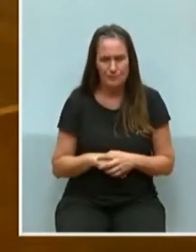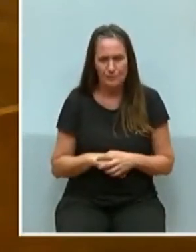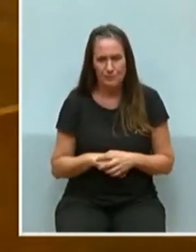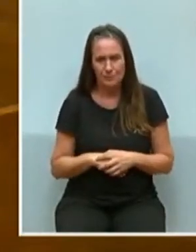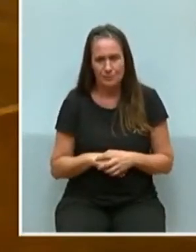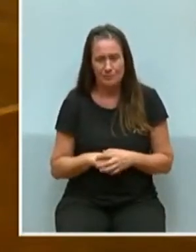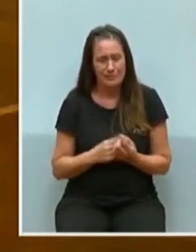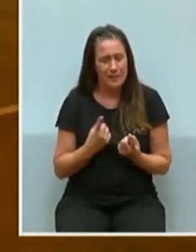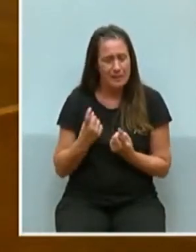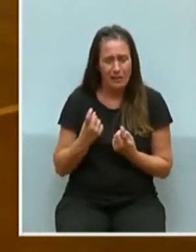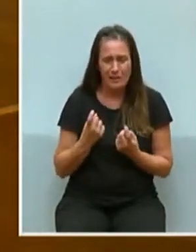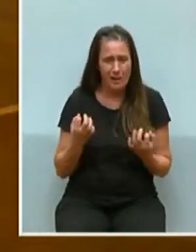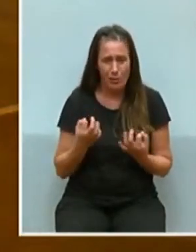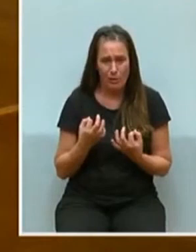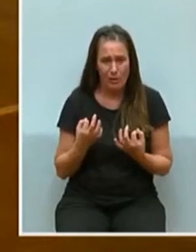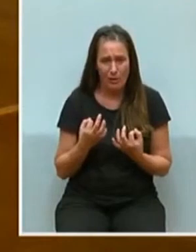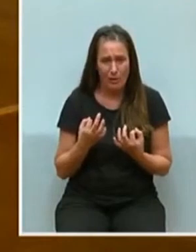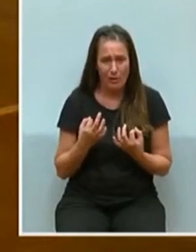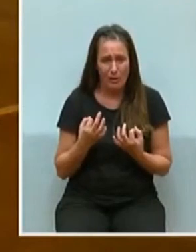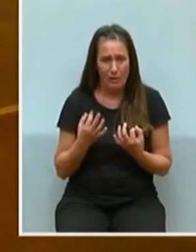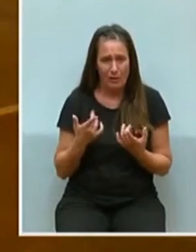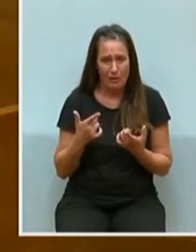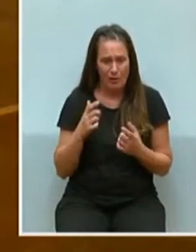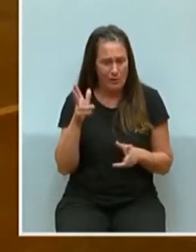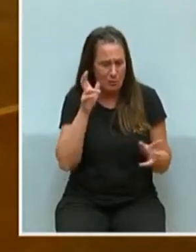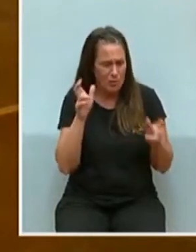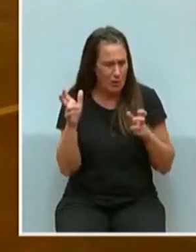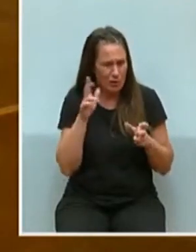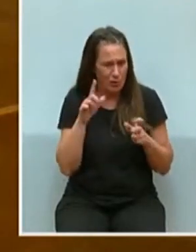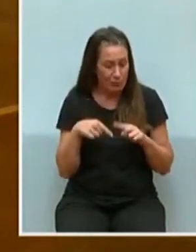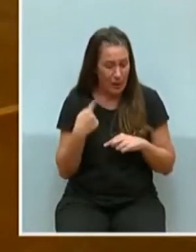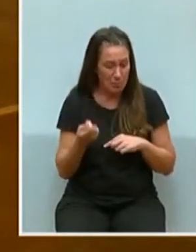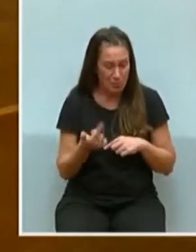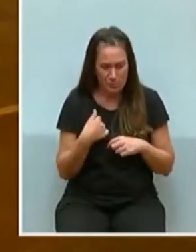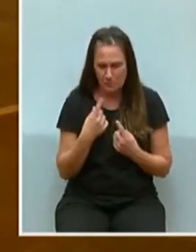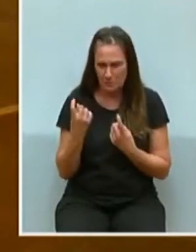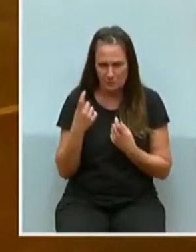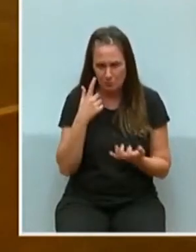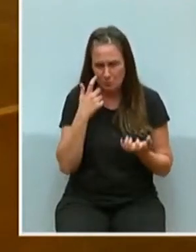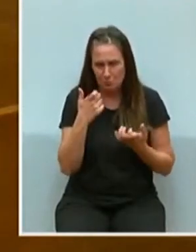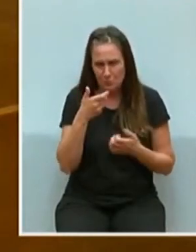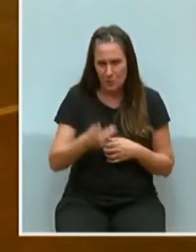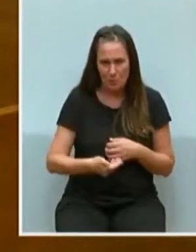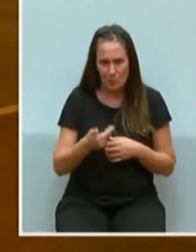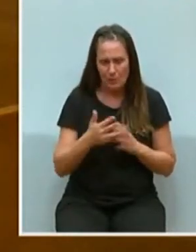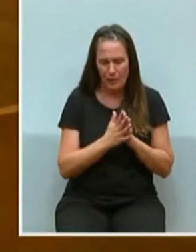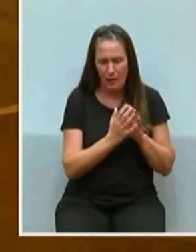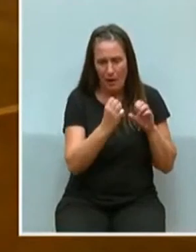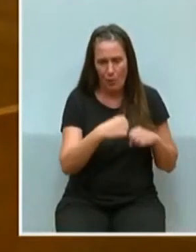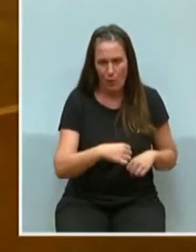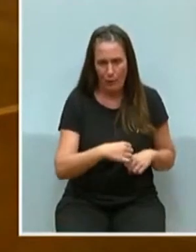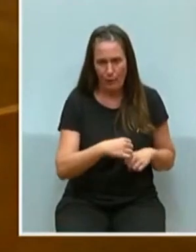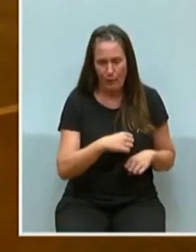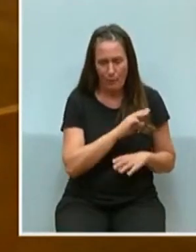Es necesario, y sobre todo después de todo lo que estamos oyendo, recalcar la importancia del acuerdo alcanzado entre